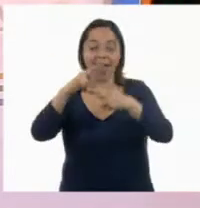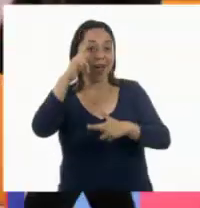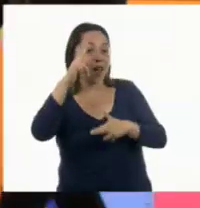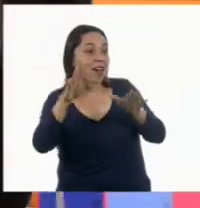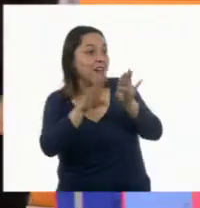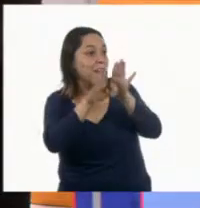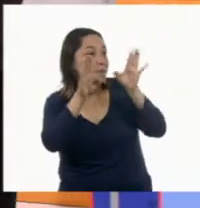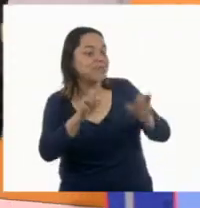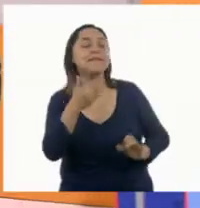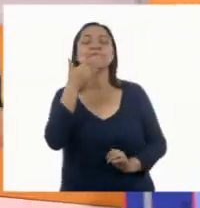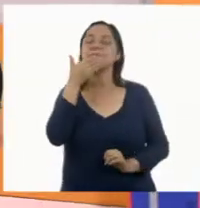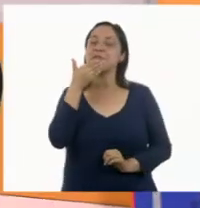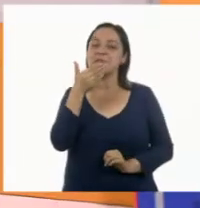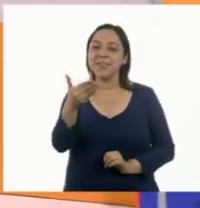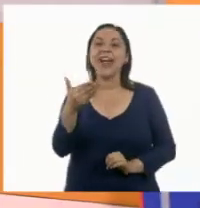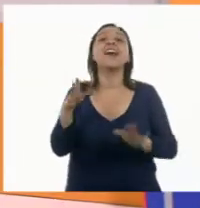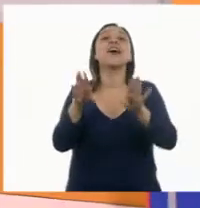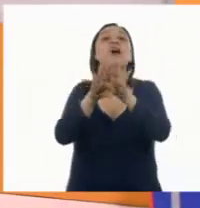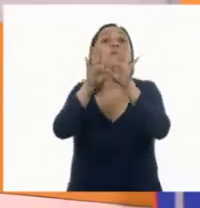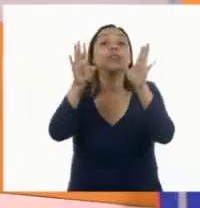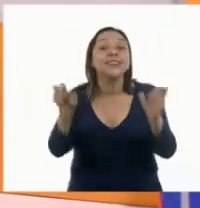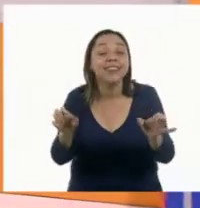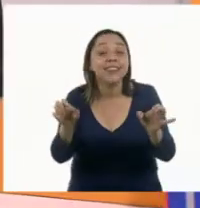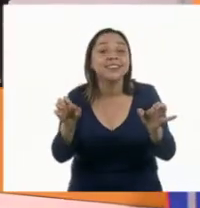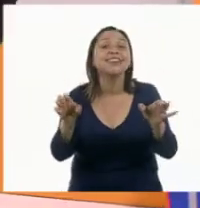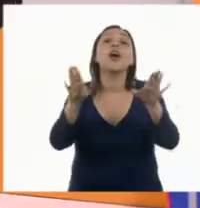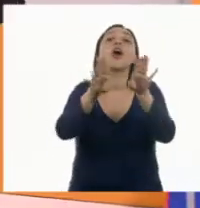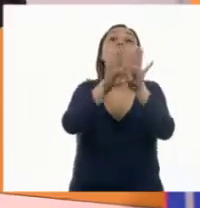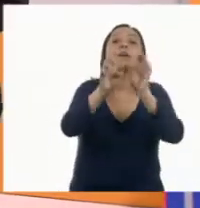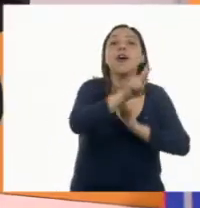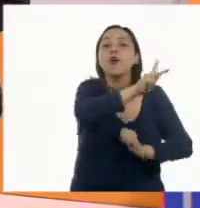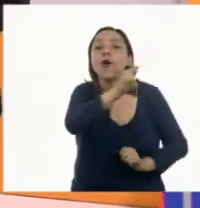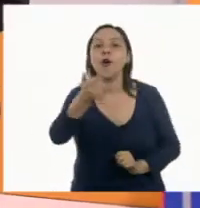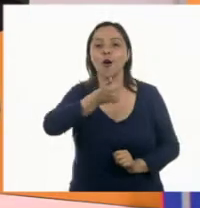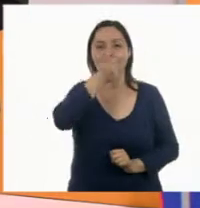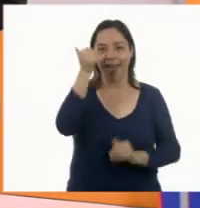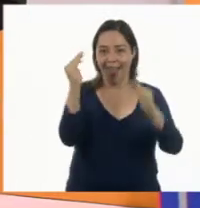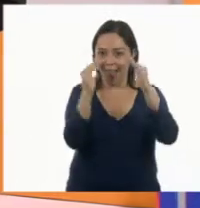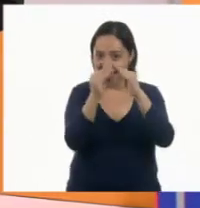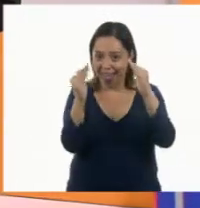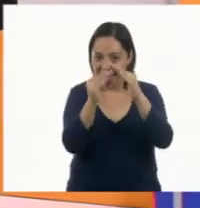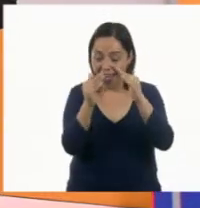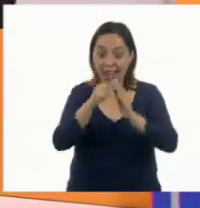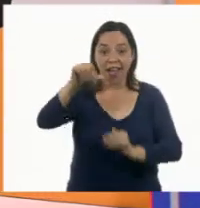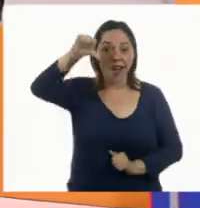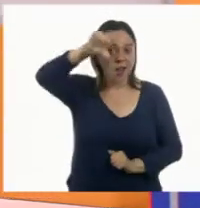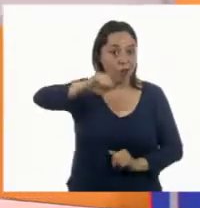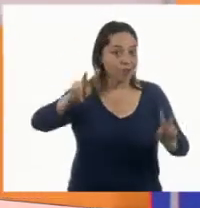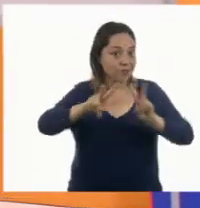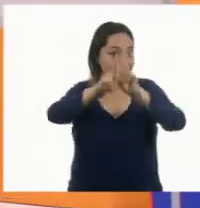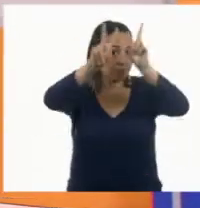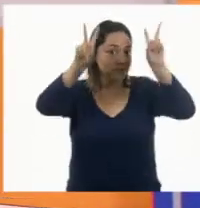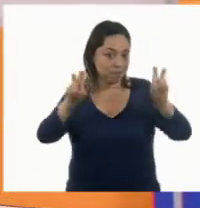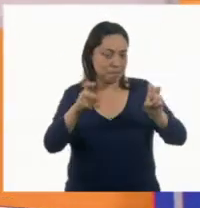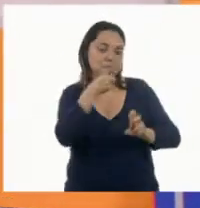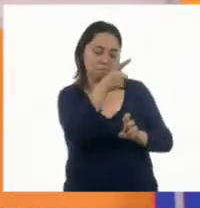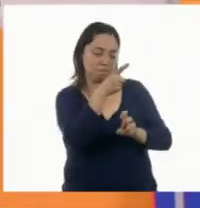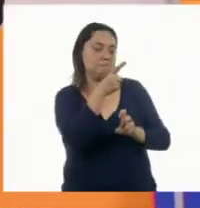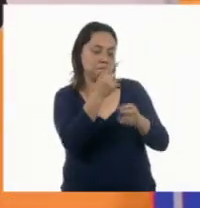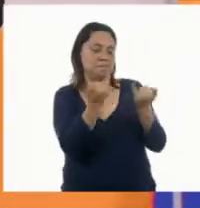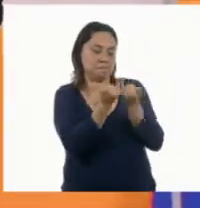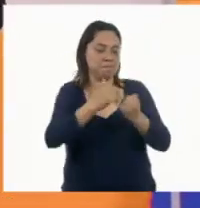¡Muy bien! ¿Cómo estás y cómo están todos los alumnos que están en casita? El día de hoy vamos a ver un tema tal como lo dijiste.